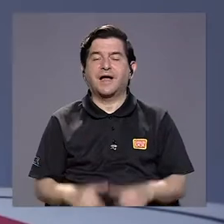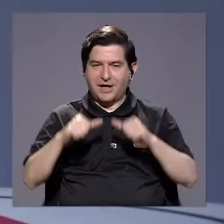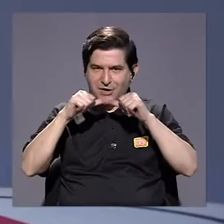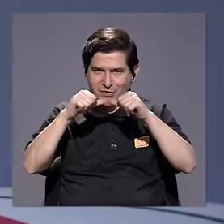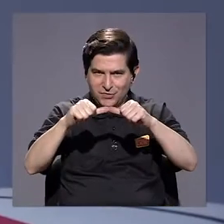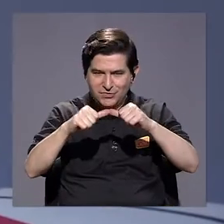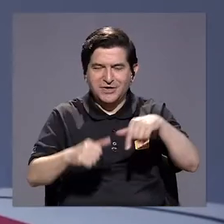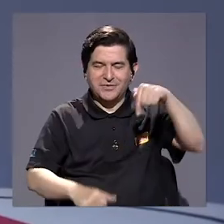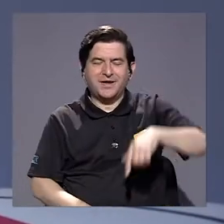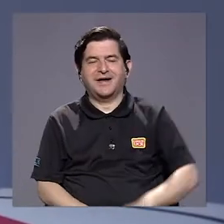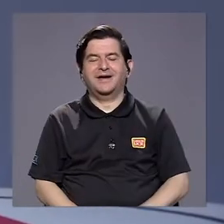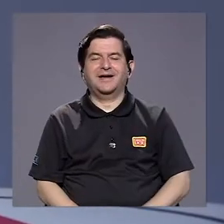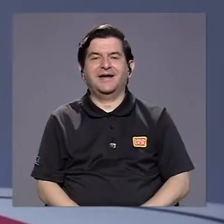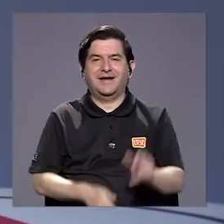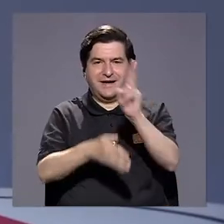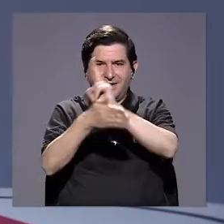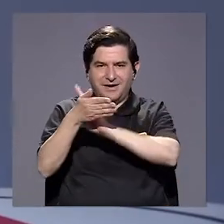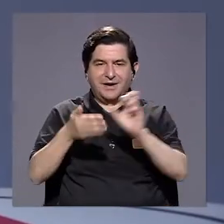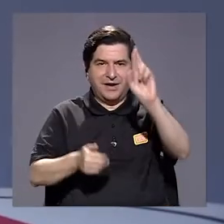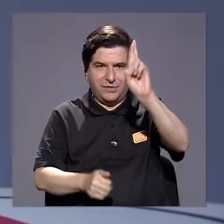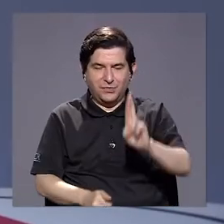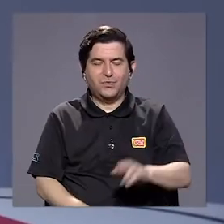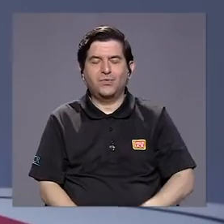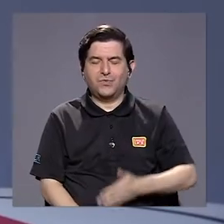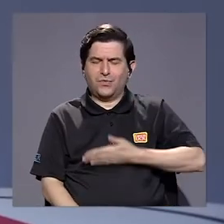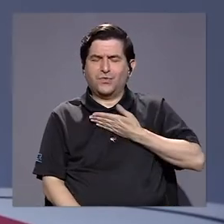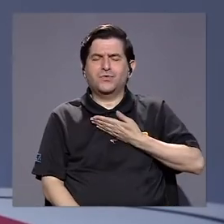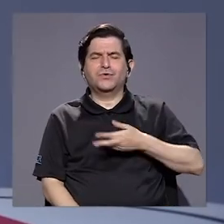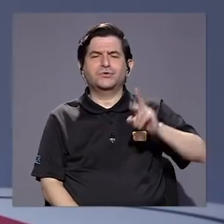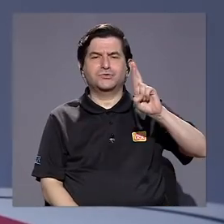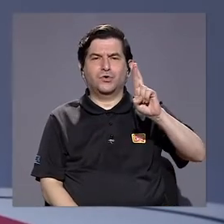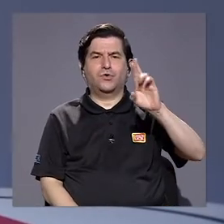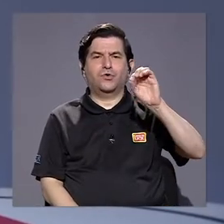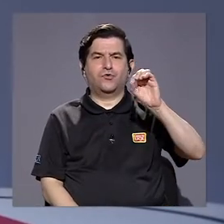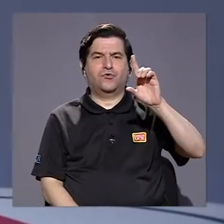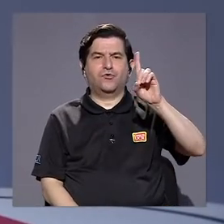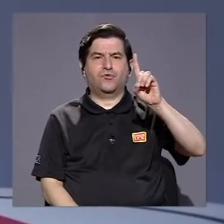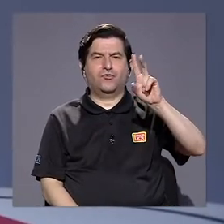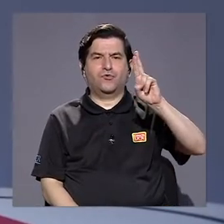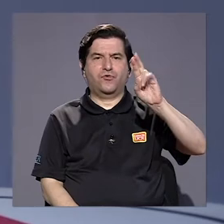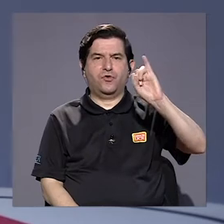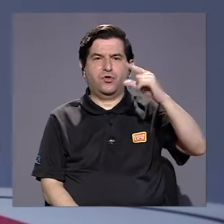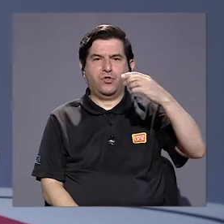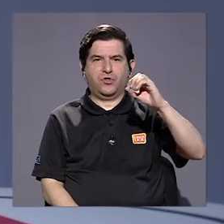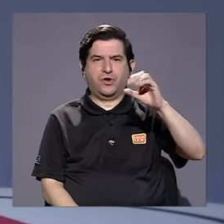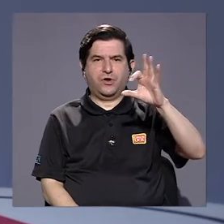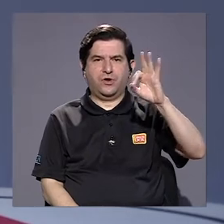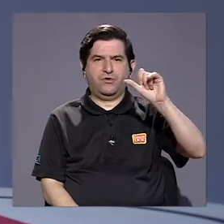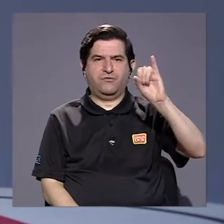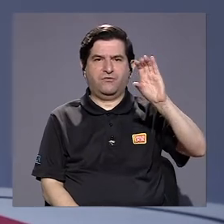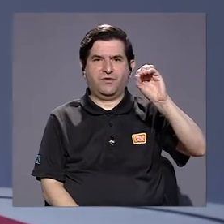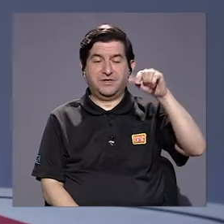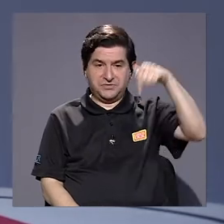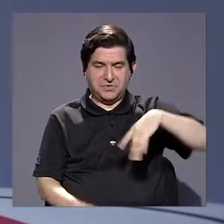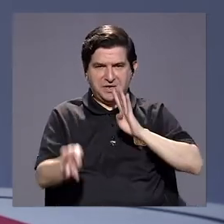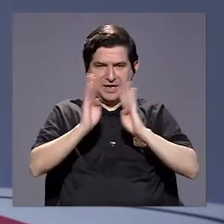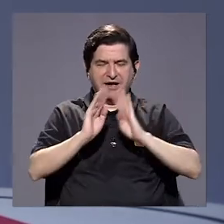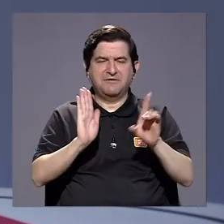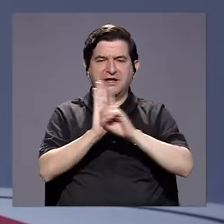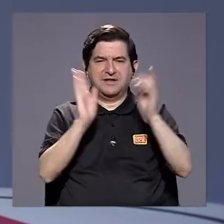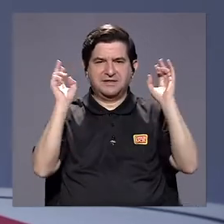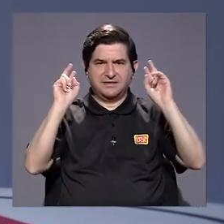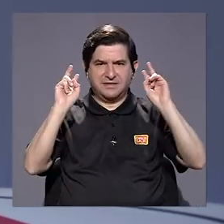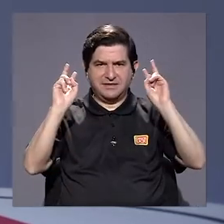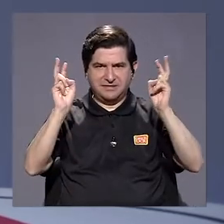Hola, regresamos al campus de Rodrigo Facio. Estaría orgulloso, don Rodrigo, de que estemos hablando de temas de derechos humanos acá